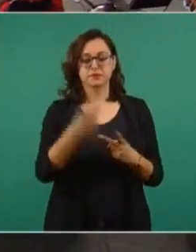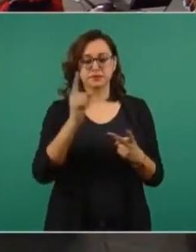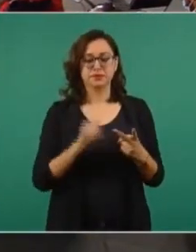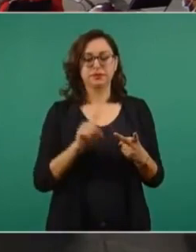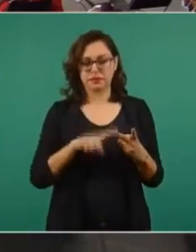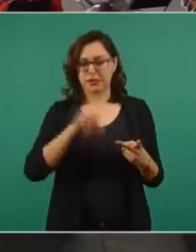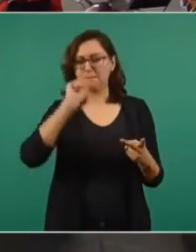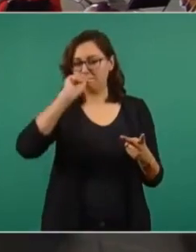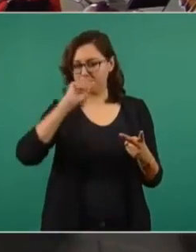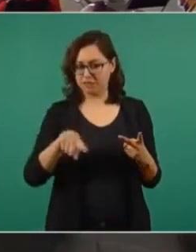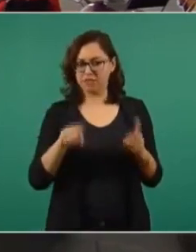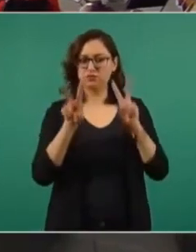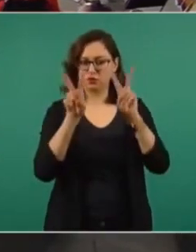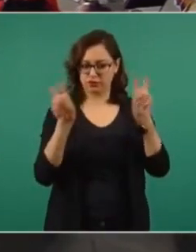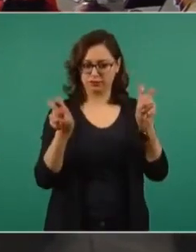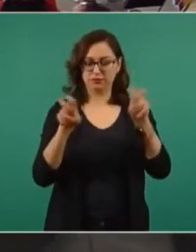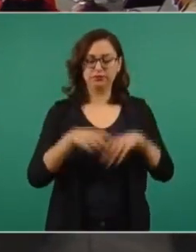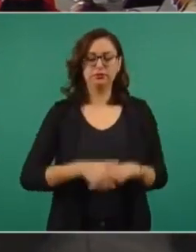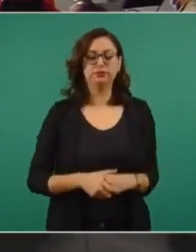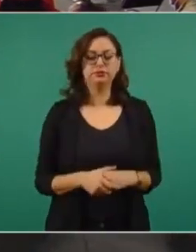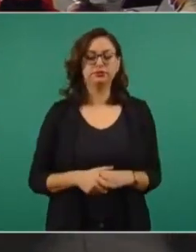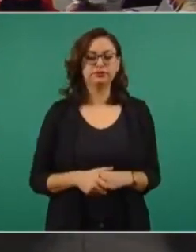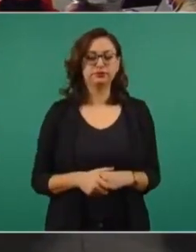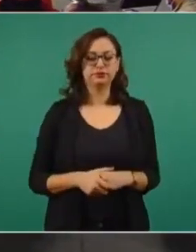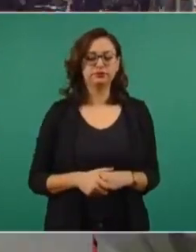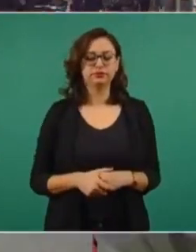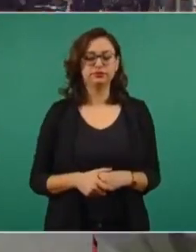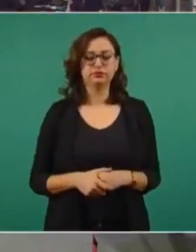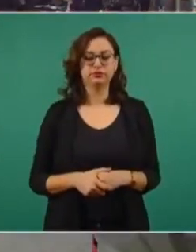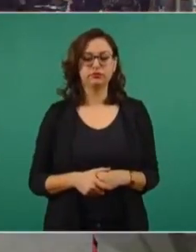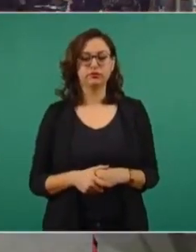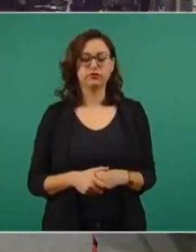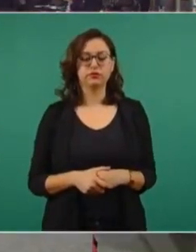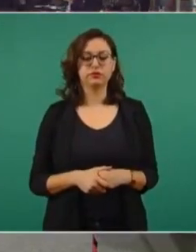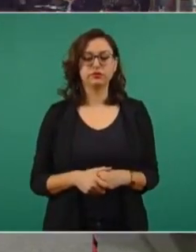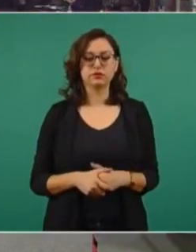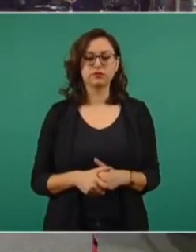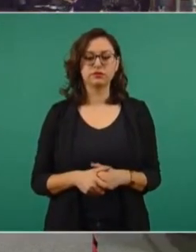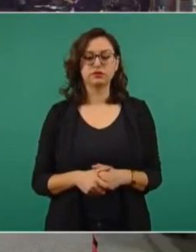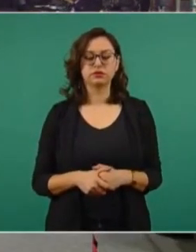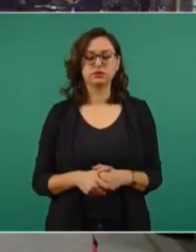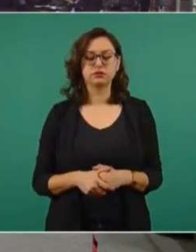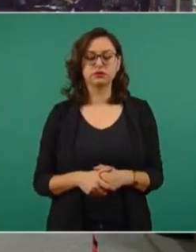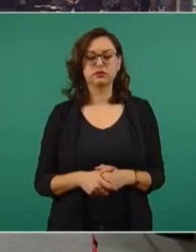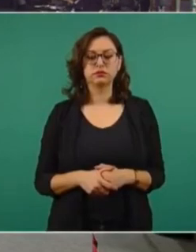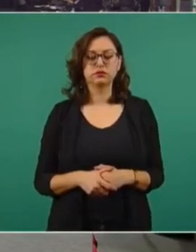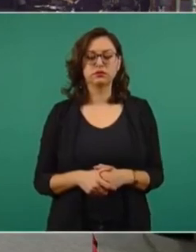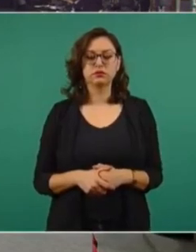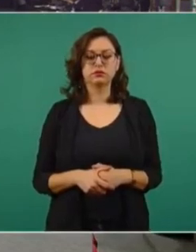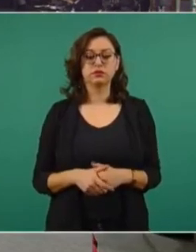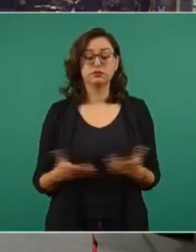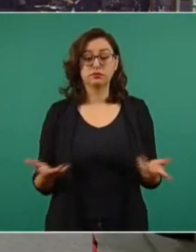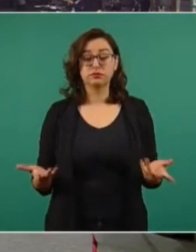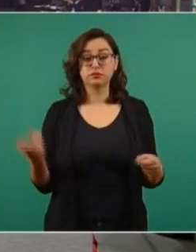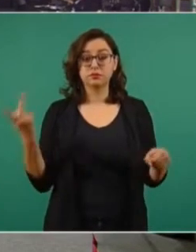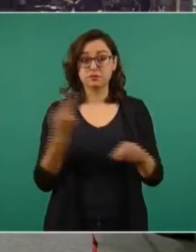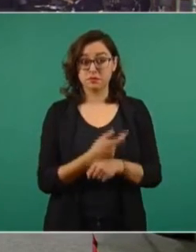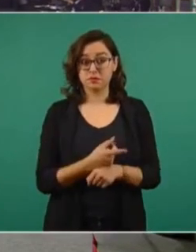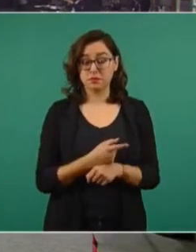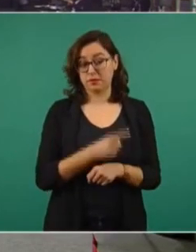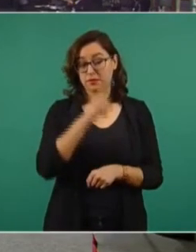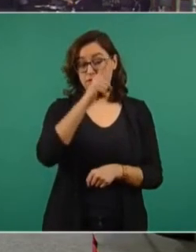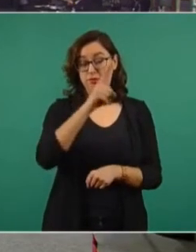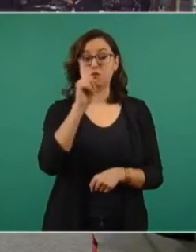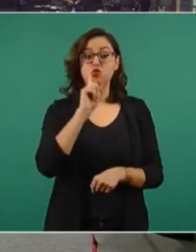tema, presidente, seguramente usted estuvo enterado que la vicepresidenta Kamala Harris